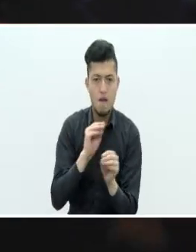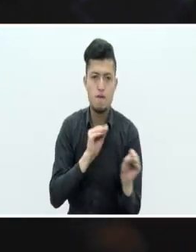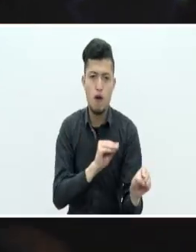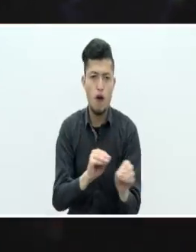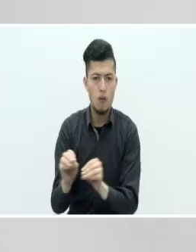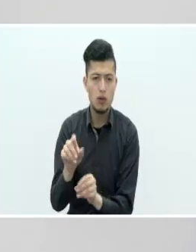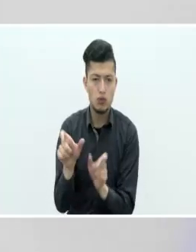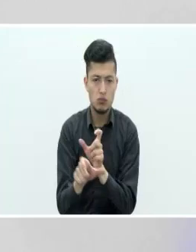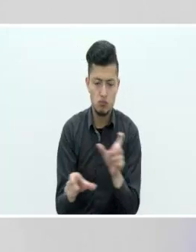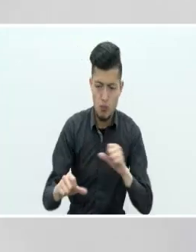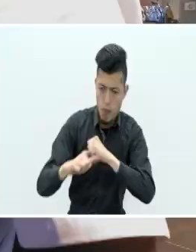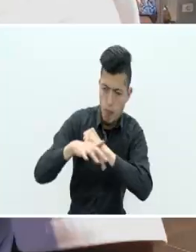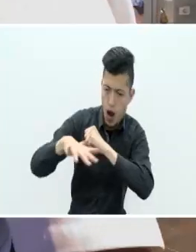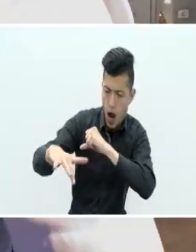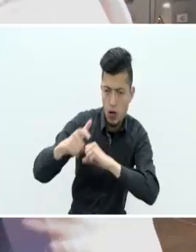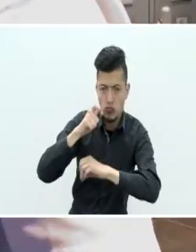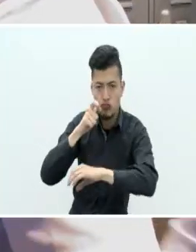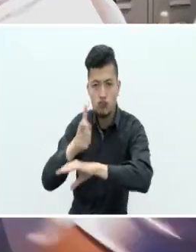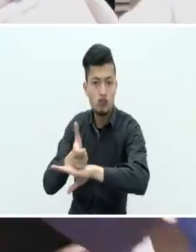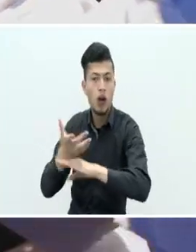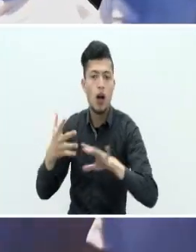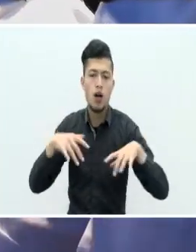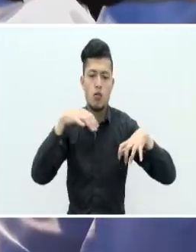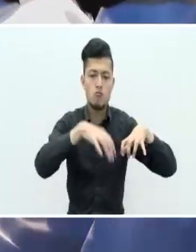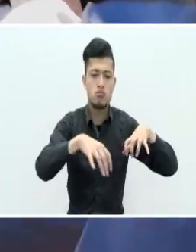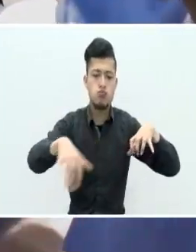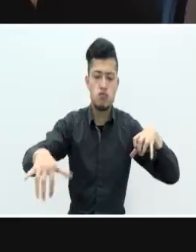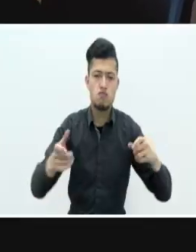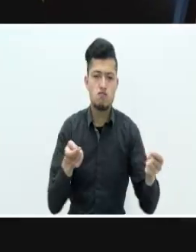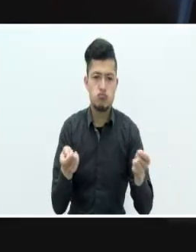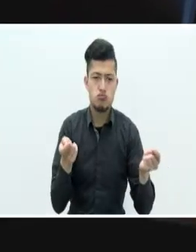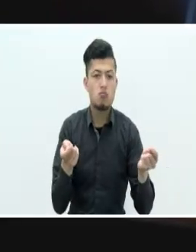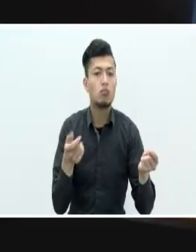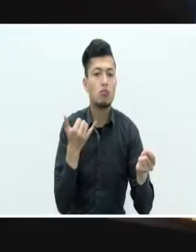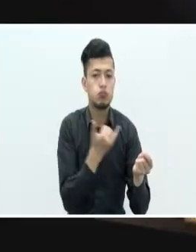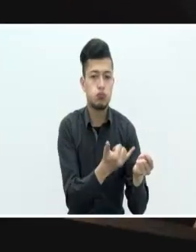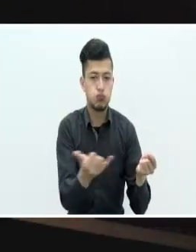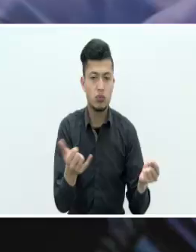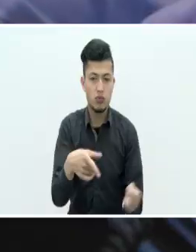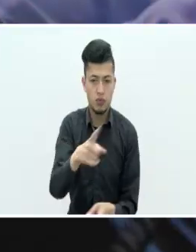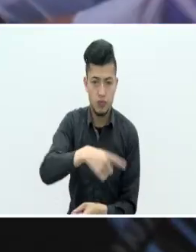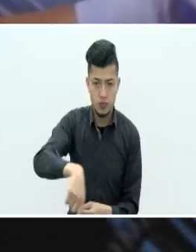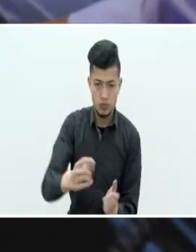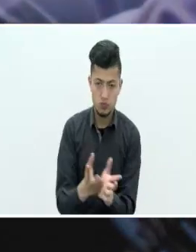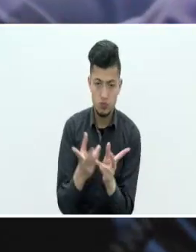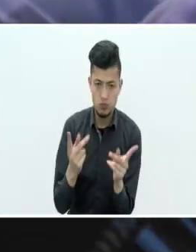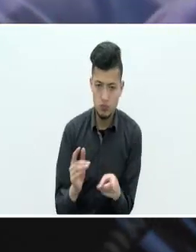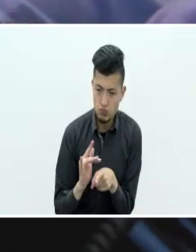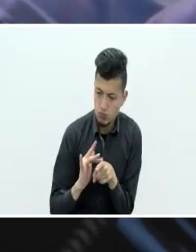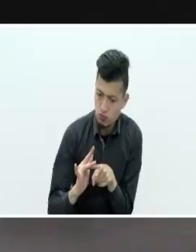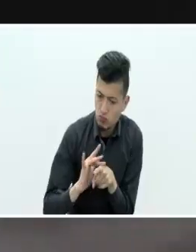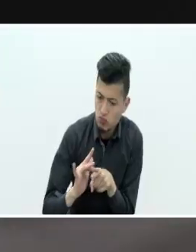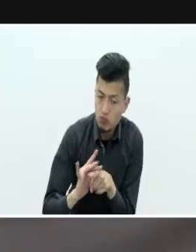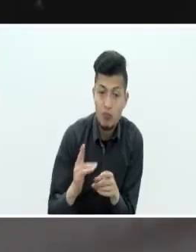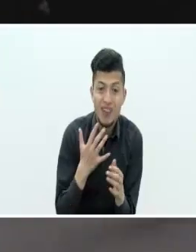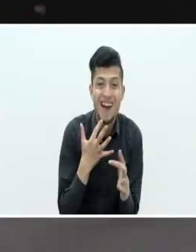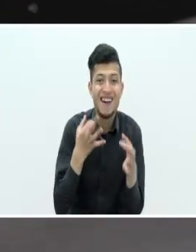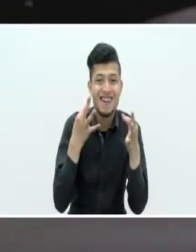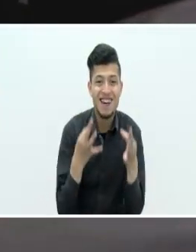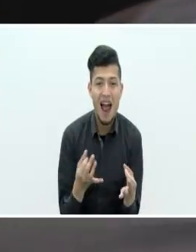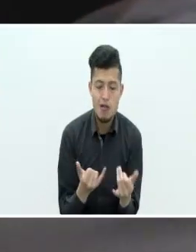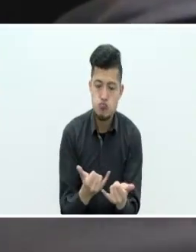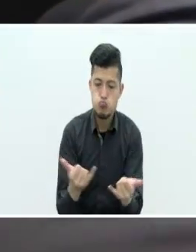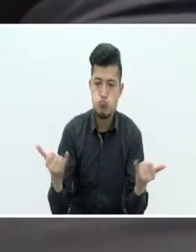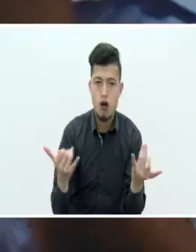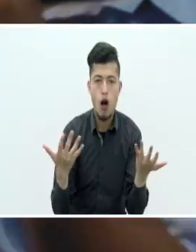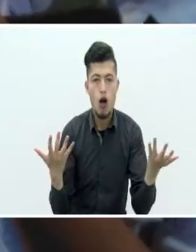gente de mar. Tiene seis estaciones de operación en las que nuestros aprendices podrán experimentar en tiempo real cómo se